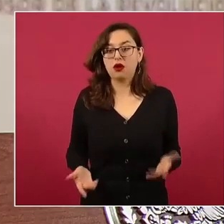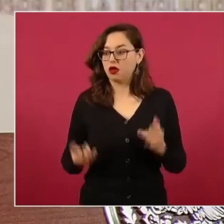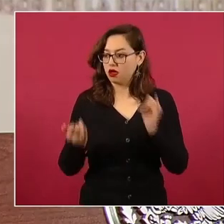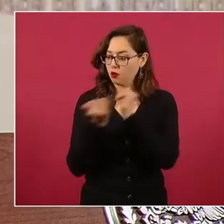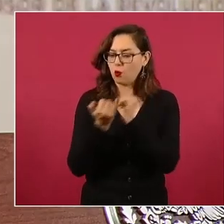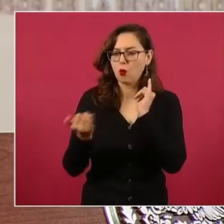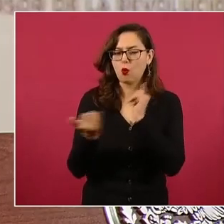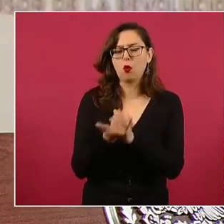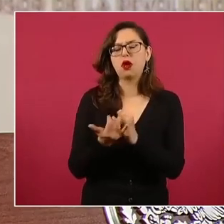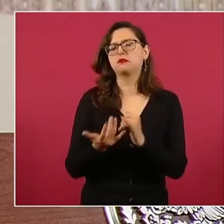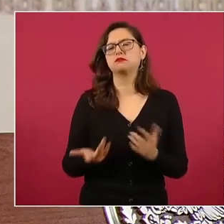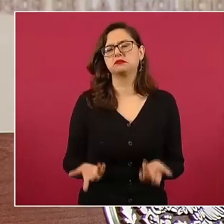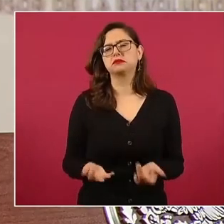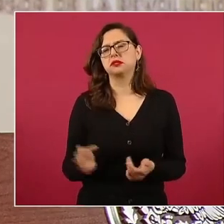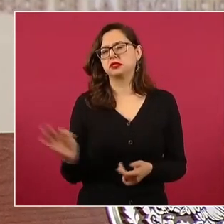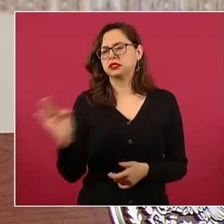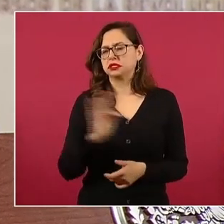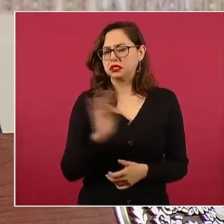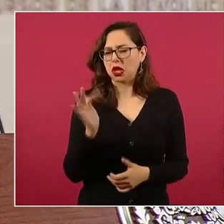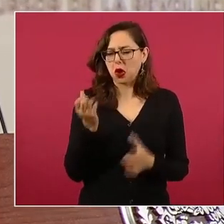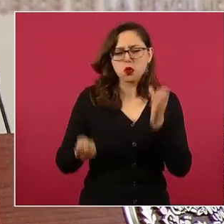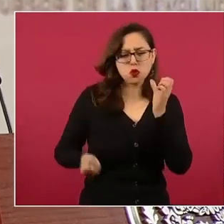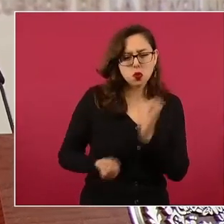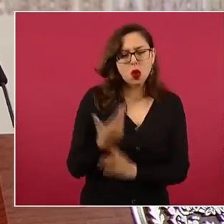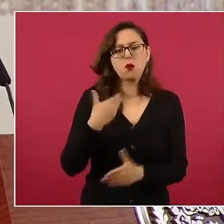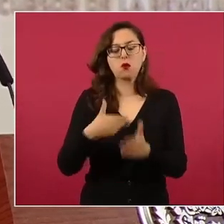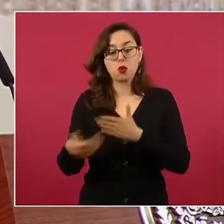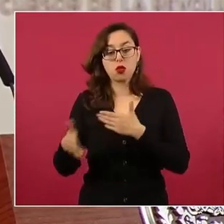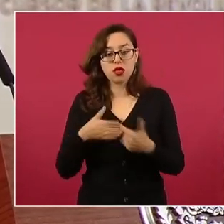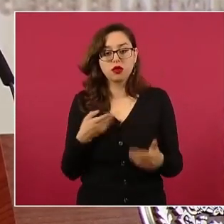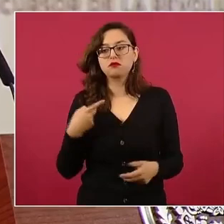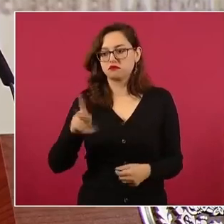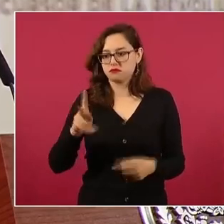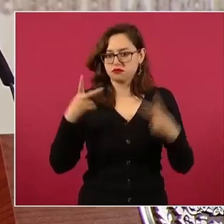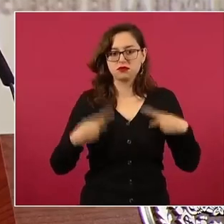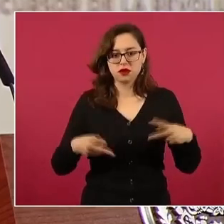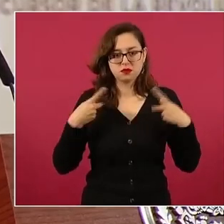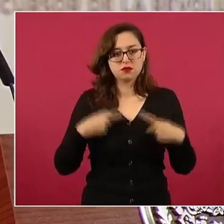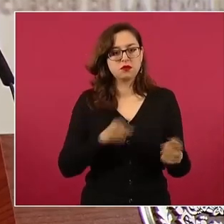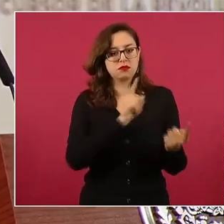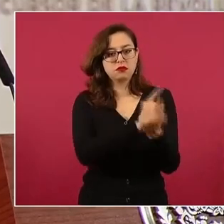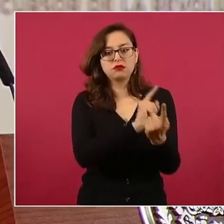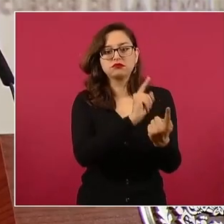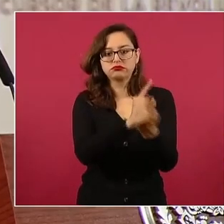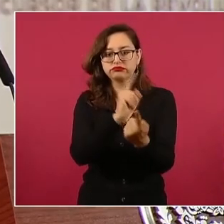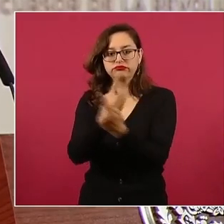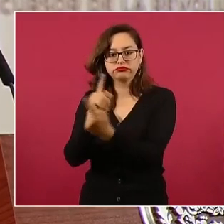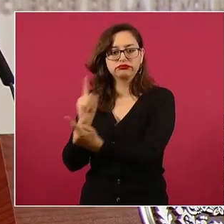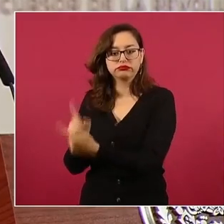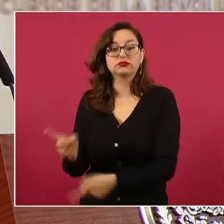Y que tengan confianza